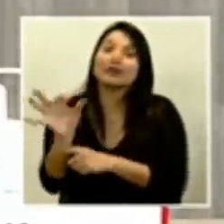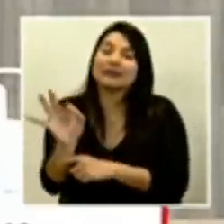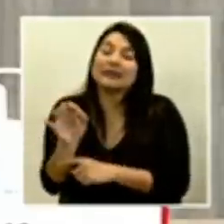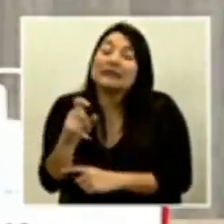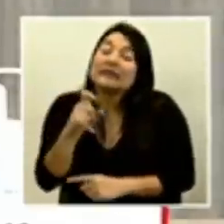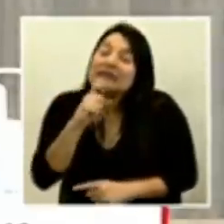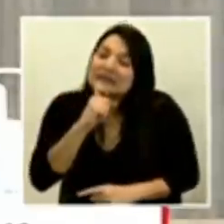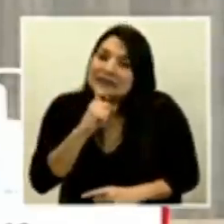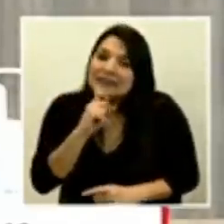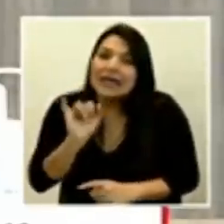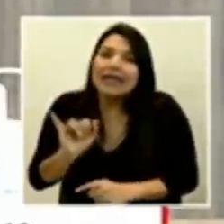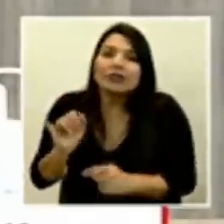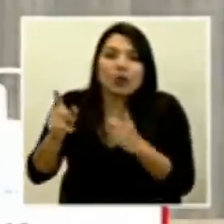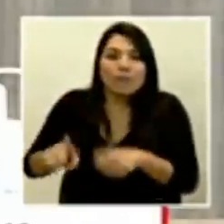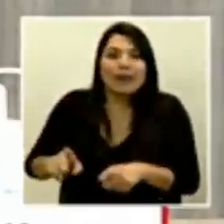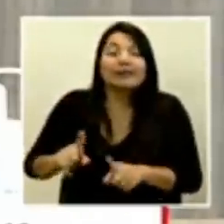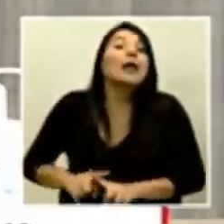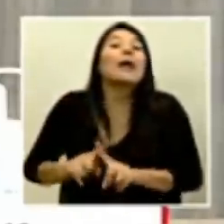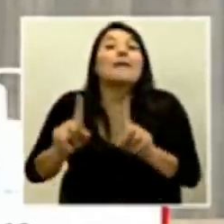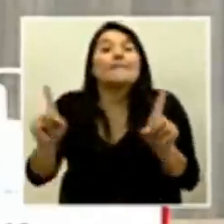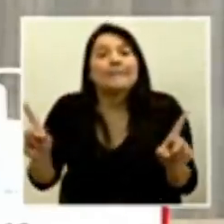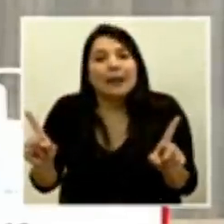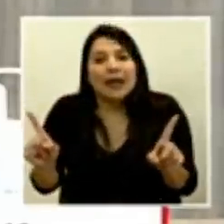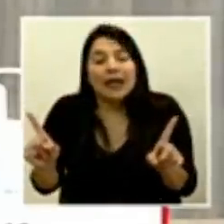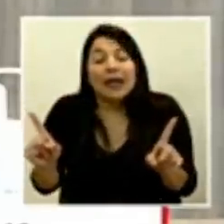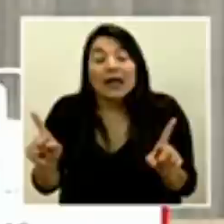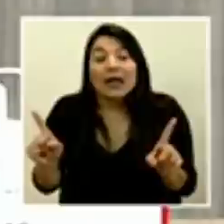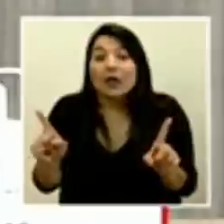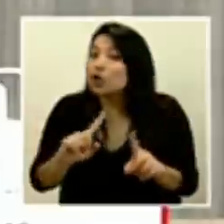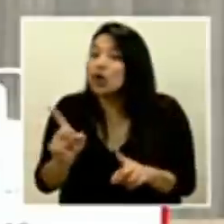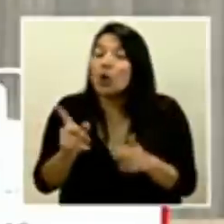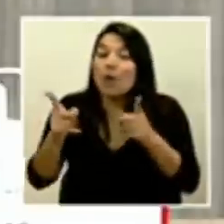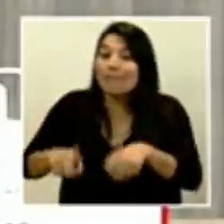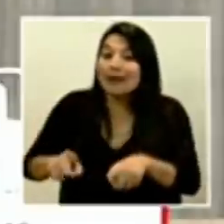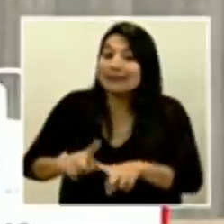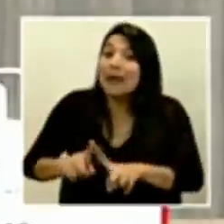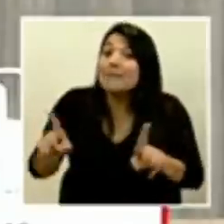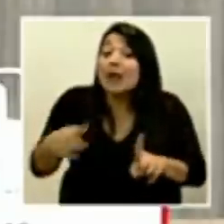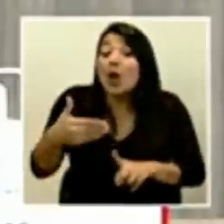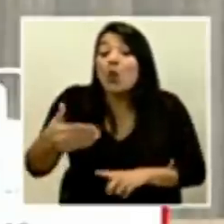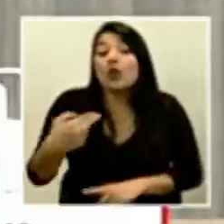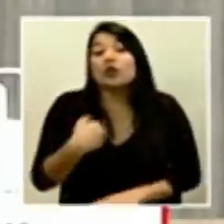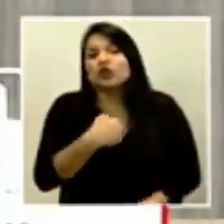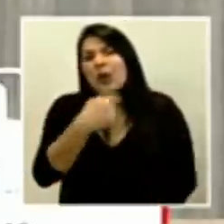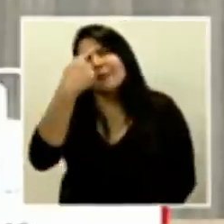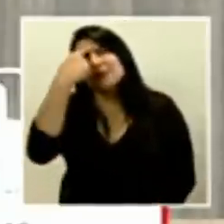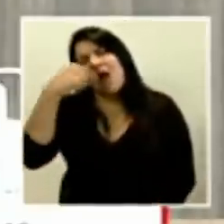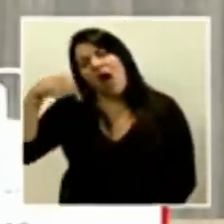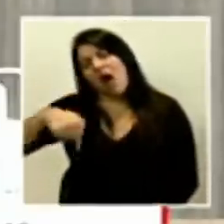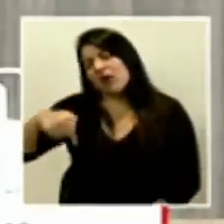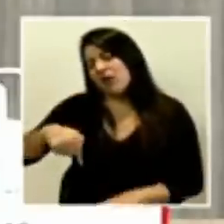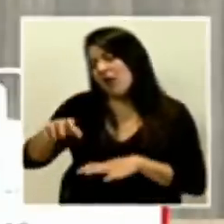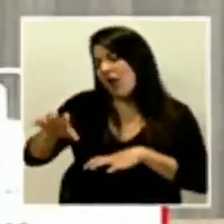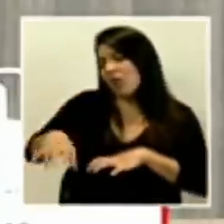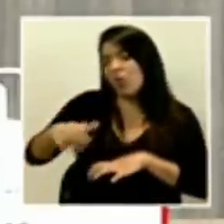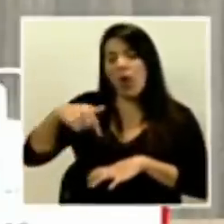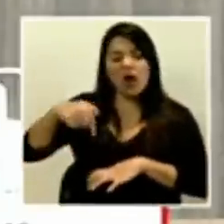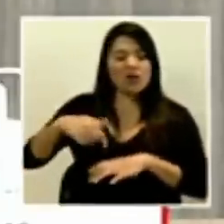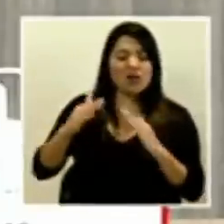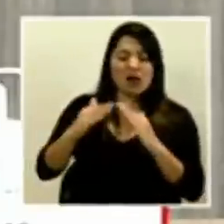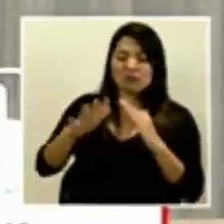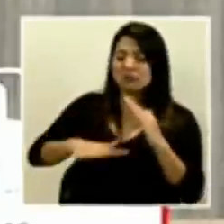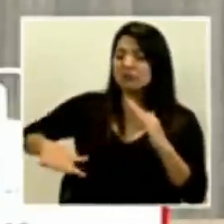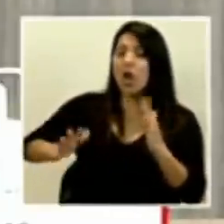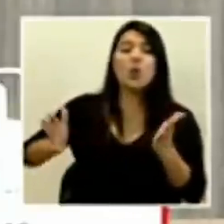pero lo que ocupamos es el compromiso de todas y todos en el momento que pensemos que en nuestro distrito o en nuestro cantón no hay COVID-19